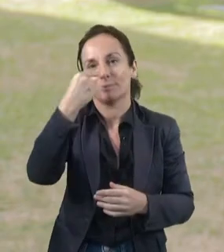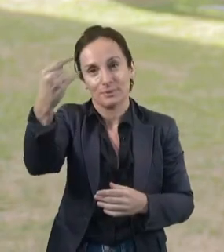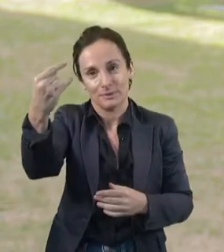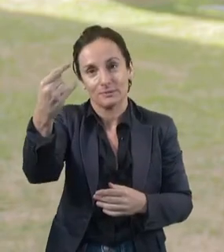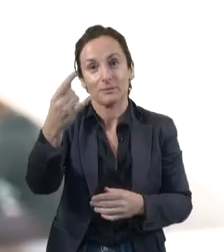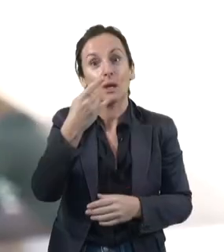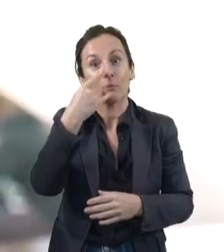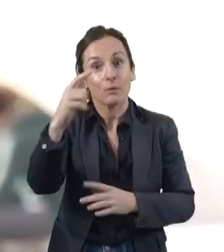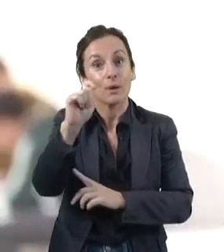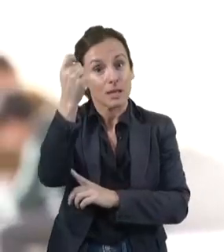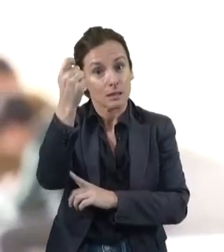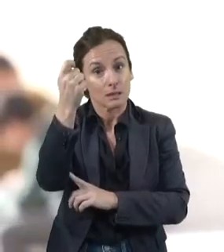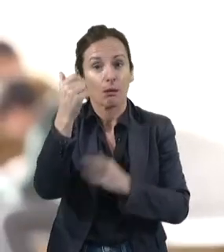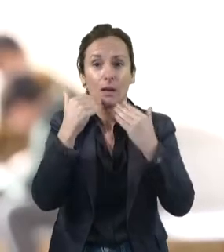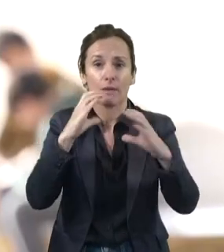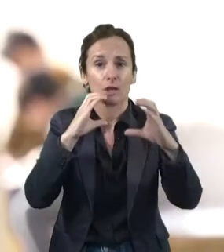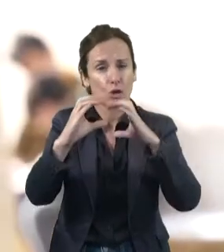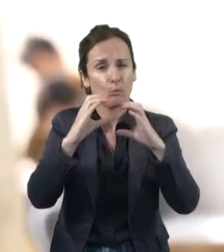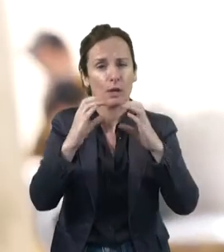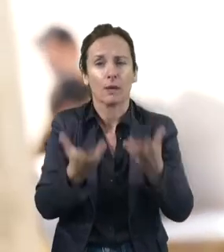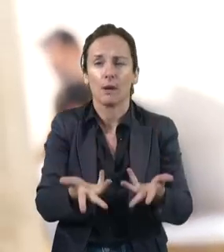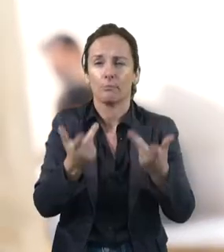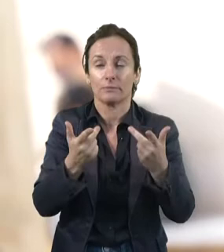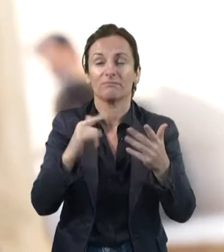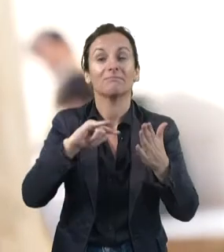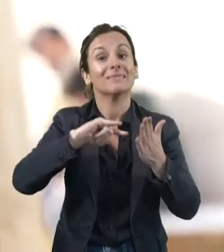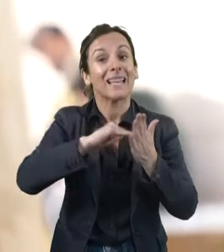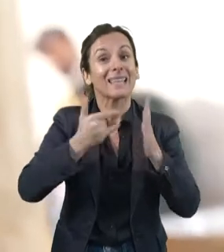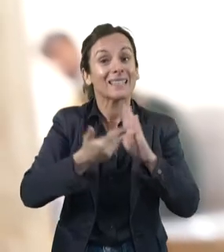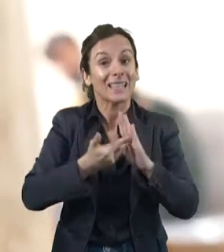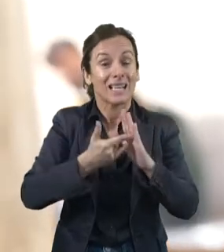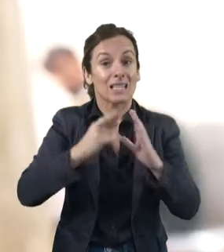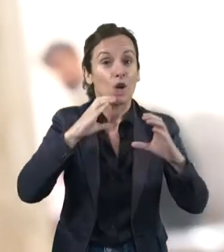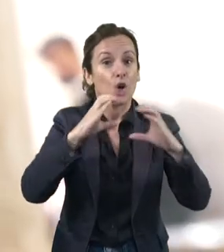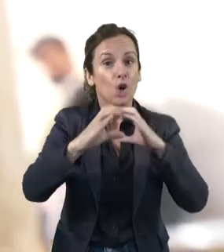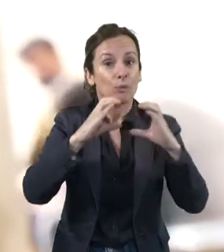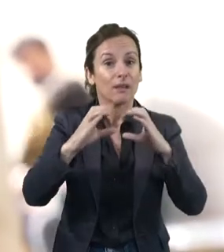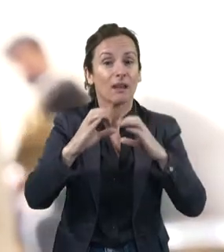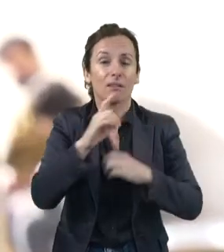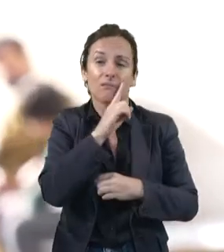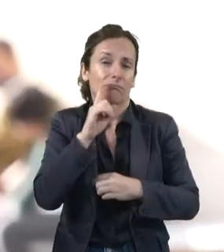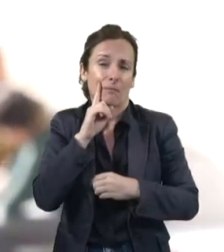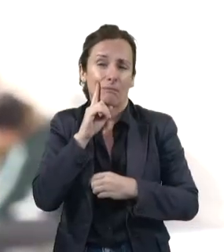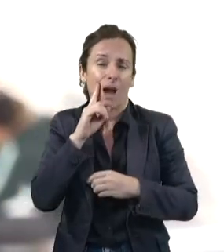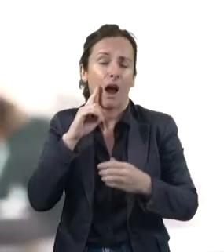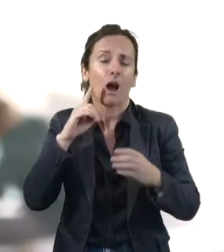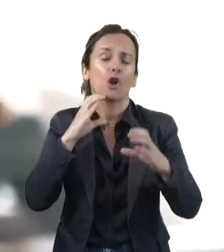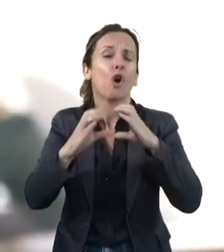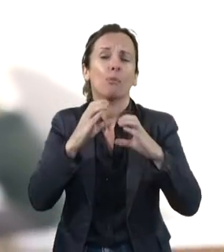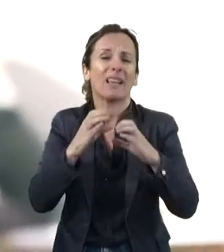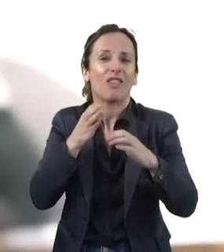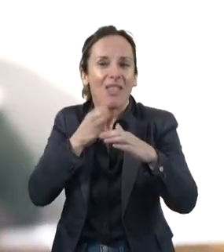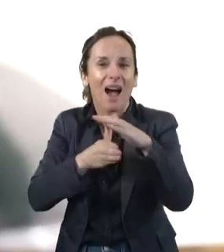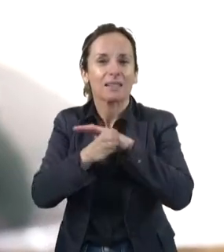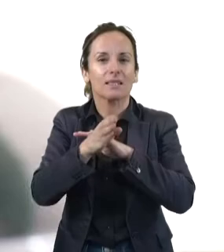recurso. En el fondo para mí esas técnicas de comunicación no dejan de ser una comunicación accesible y entendiendo